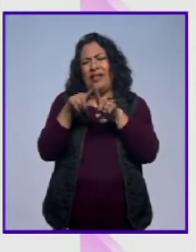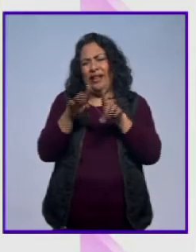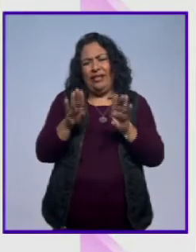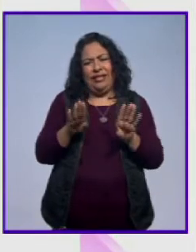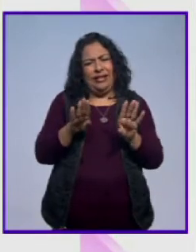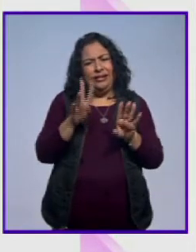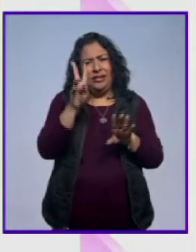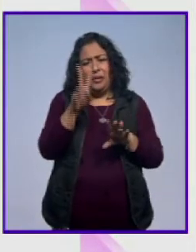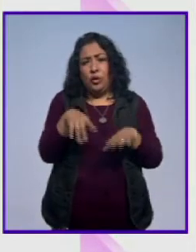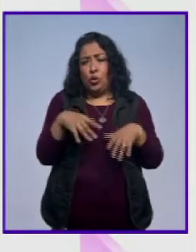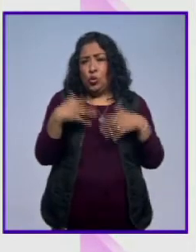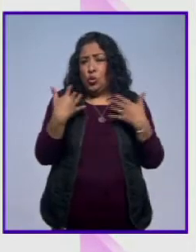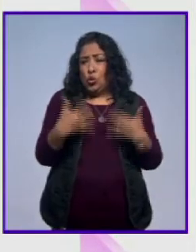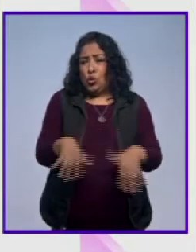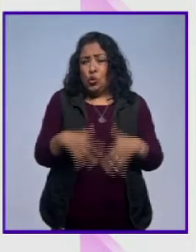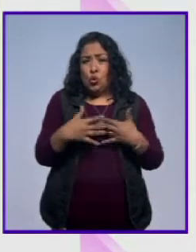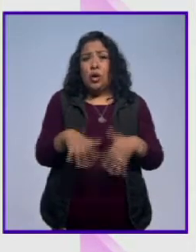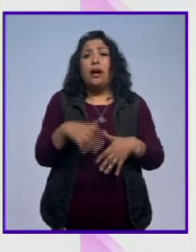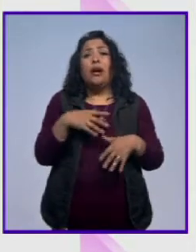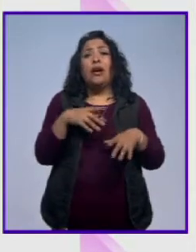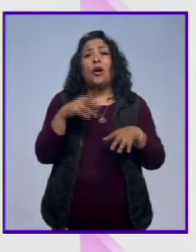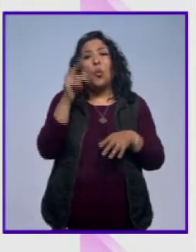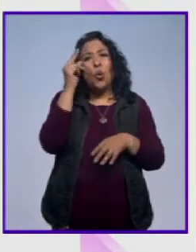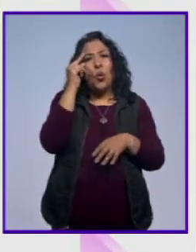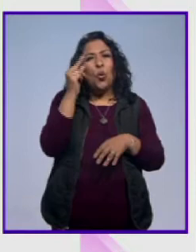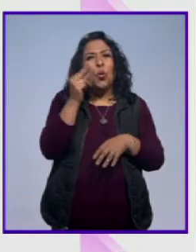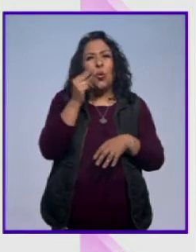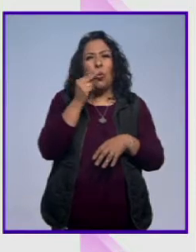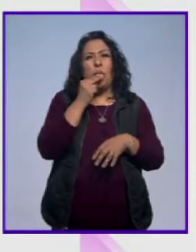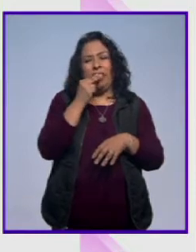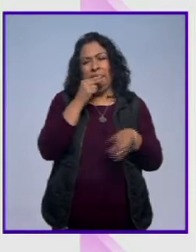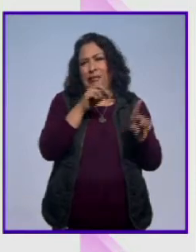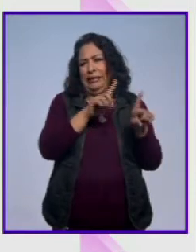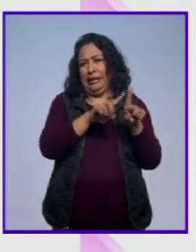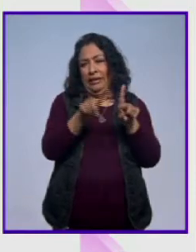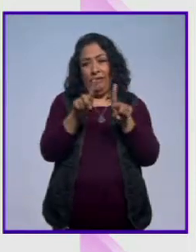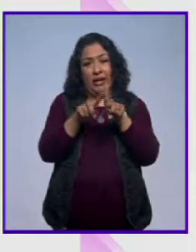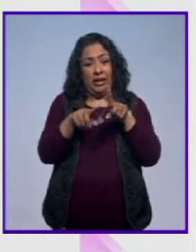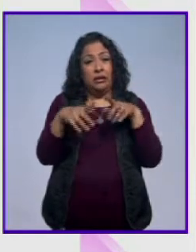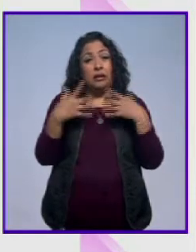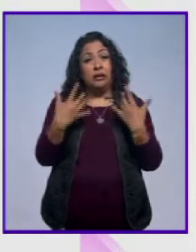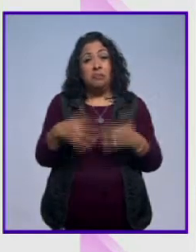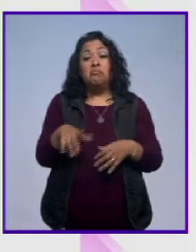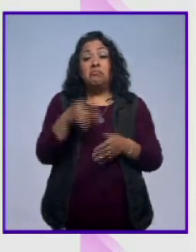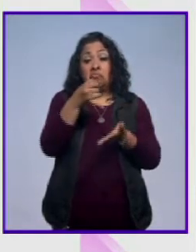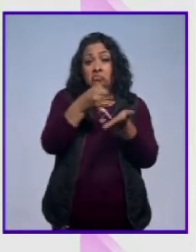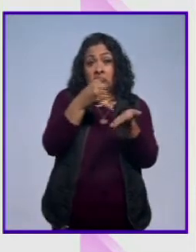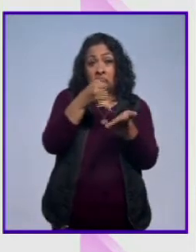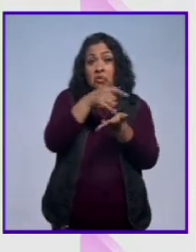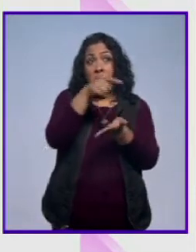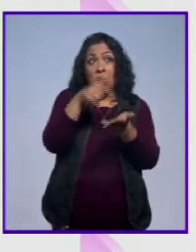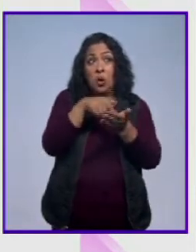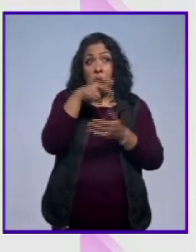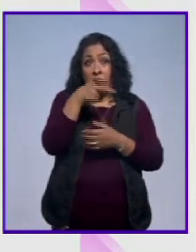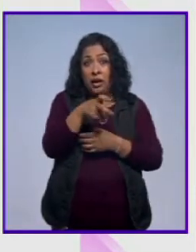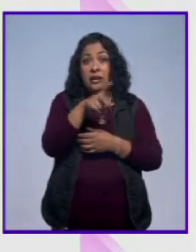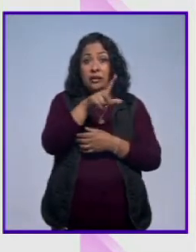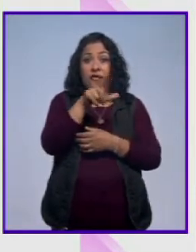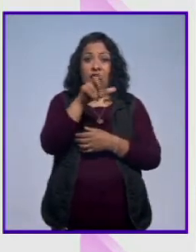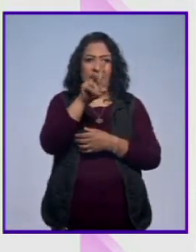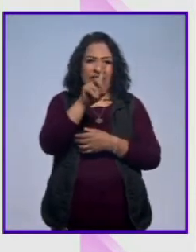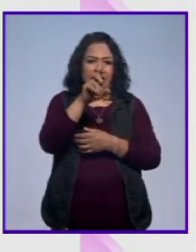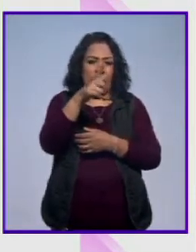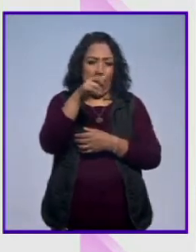una variedad impresionante de uva que se cultiva en esta zona, en esta